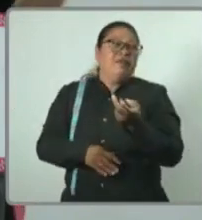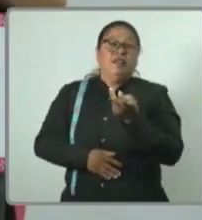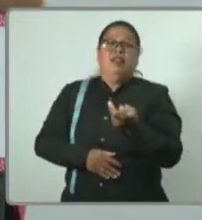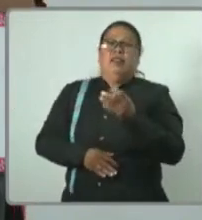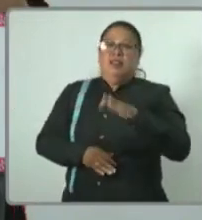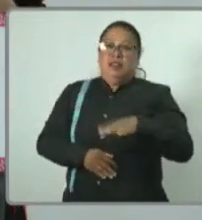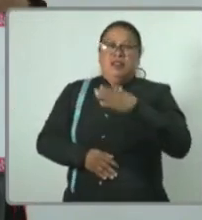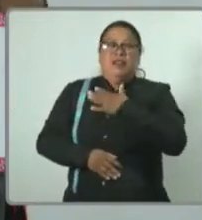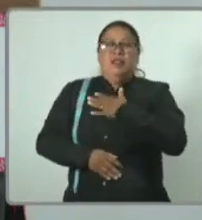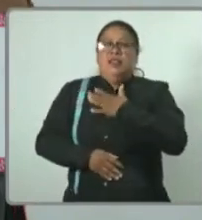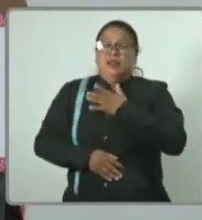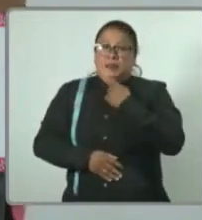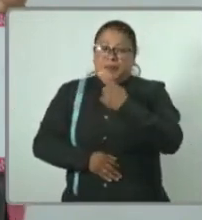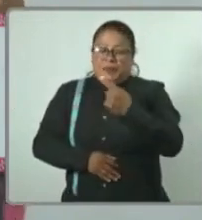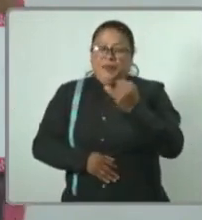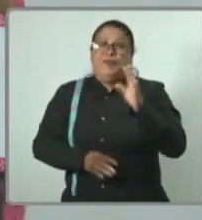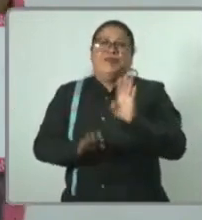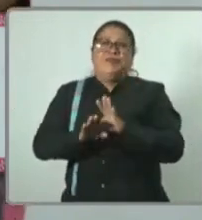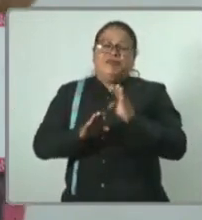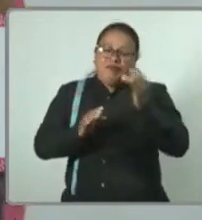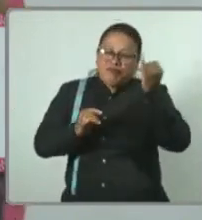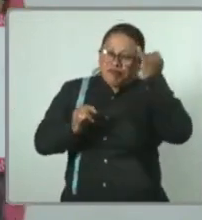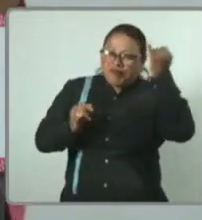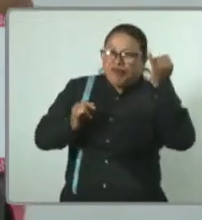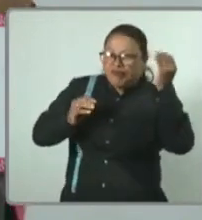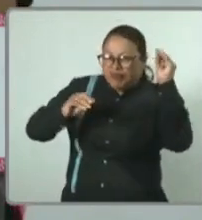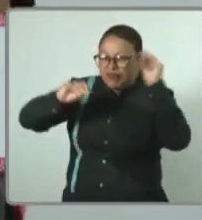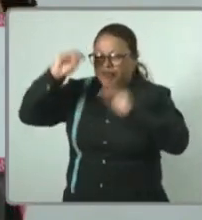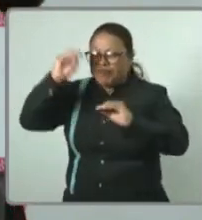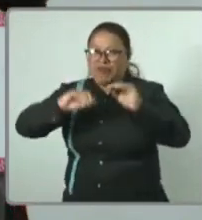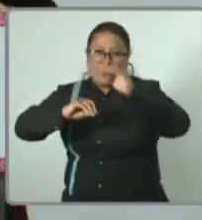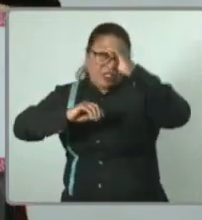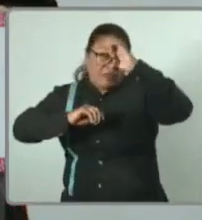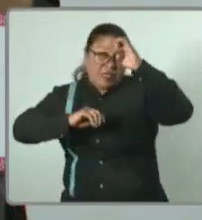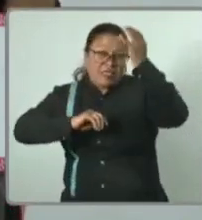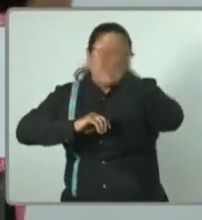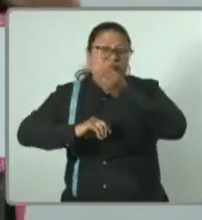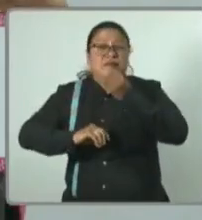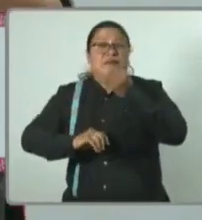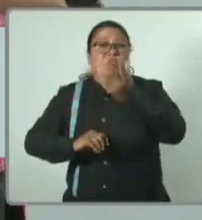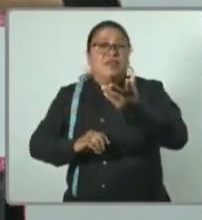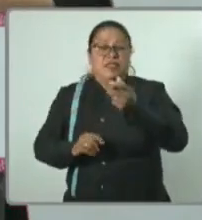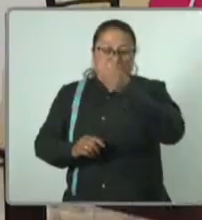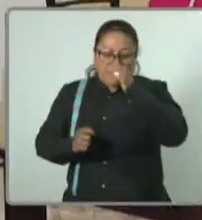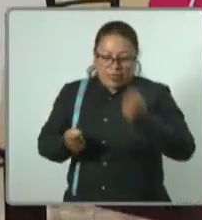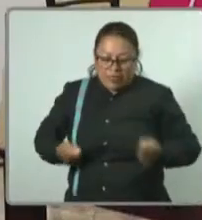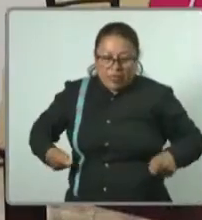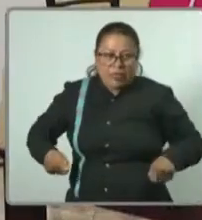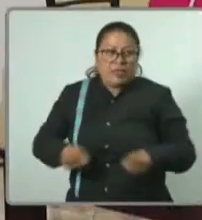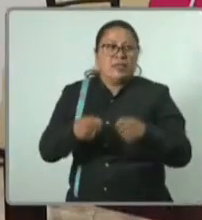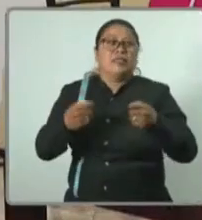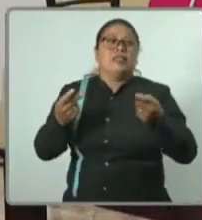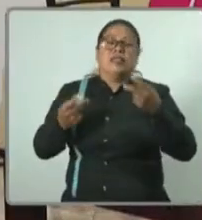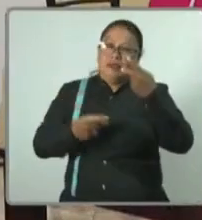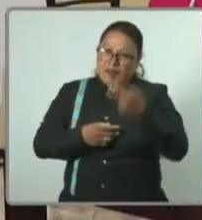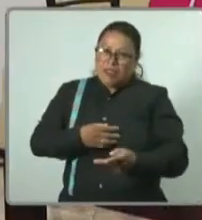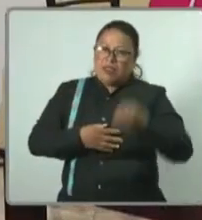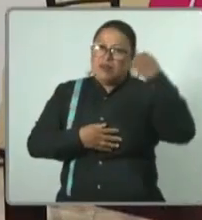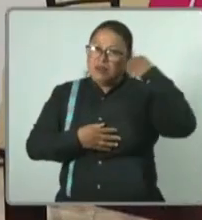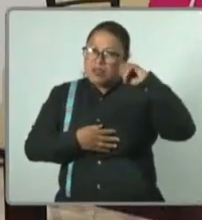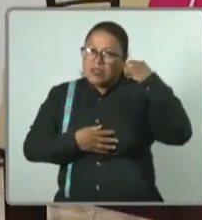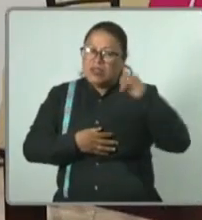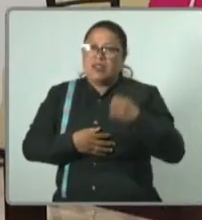decimos, nosotros creamos experiencias, experiencias maravillosas de la guelaguetza, de la gente oaxaqueña,